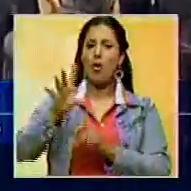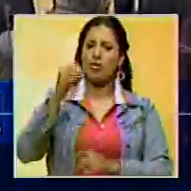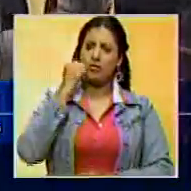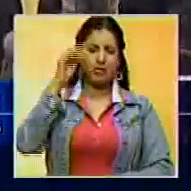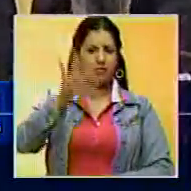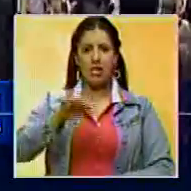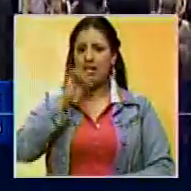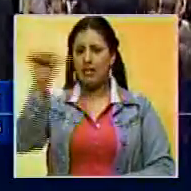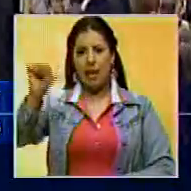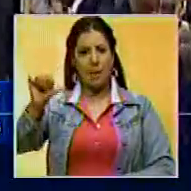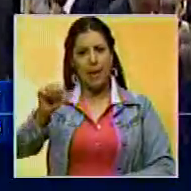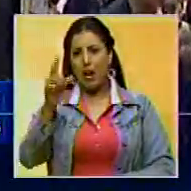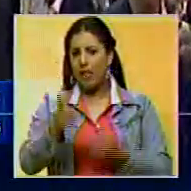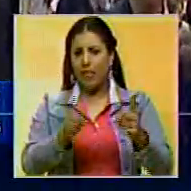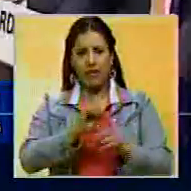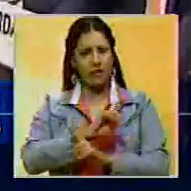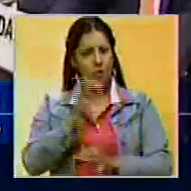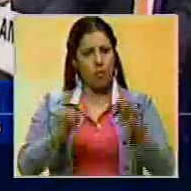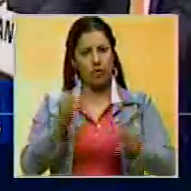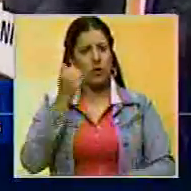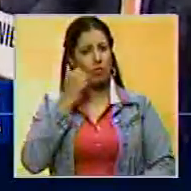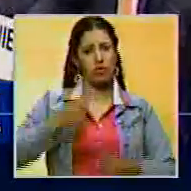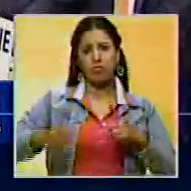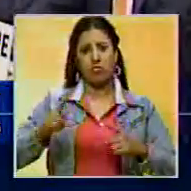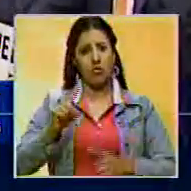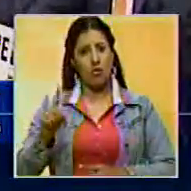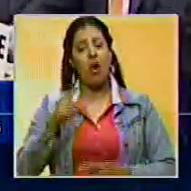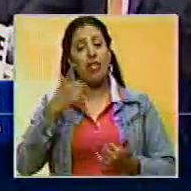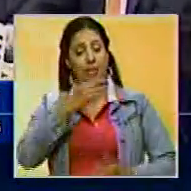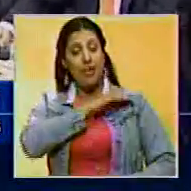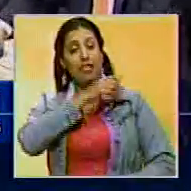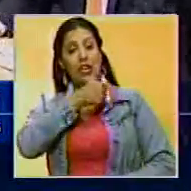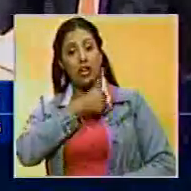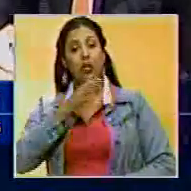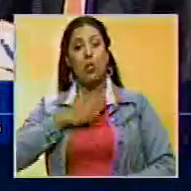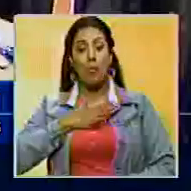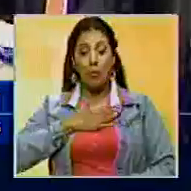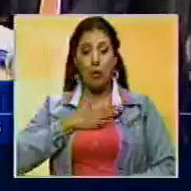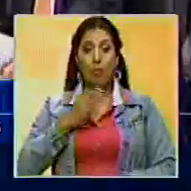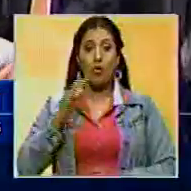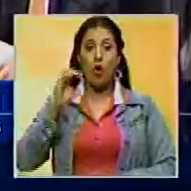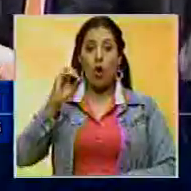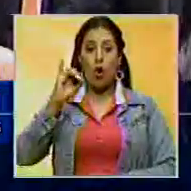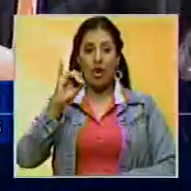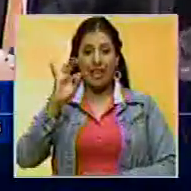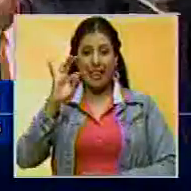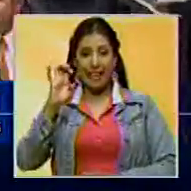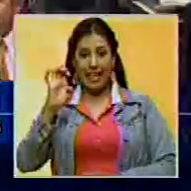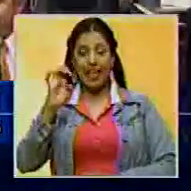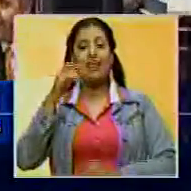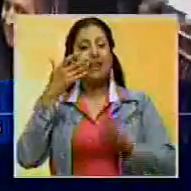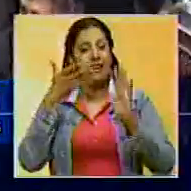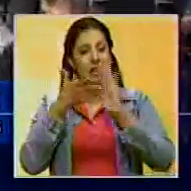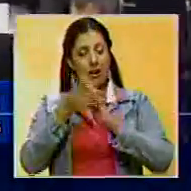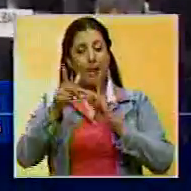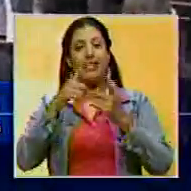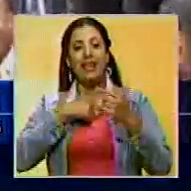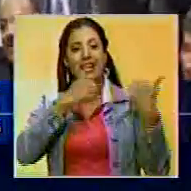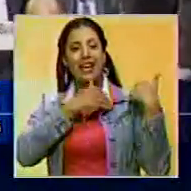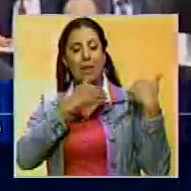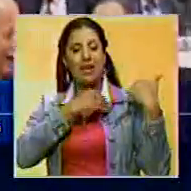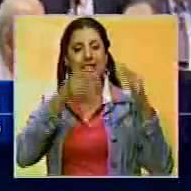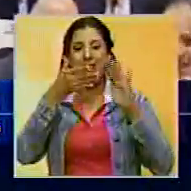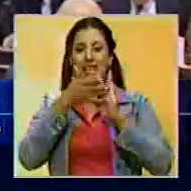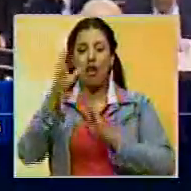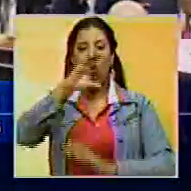El informe, además de una carta dirigida a Guy Ryder, director de la OIT, es suscrito por representantes de la